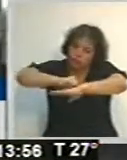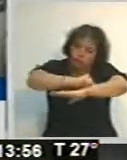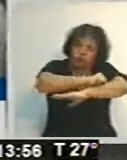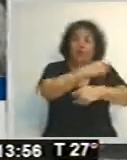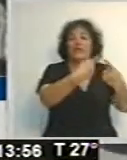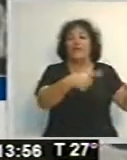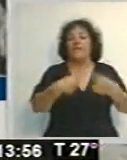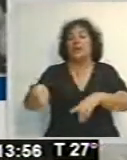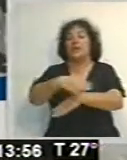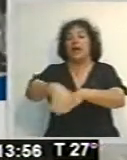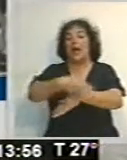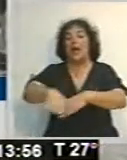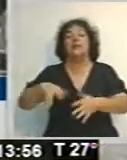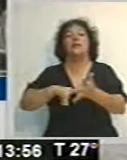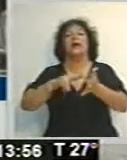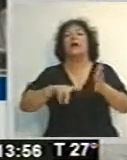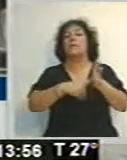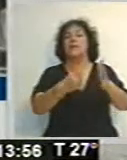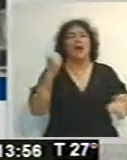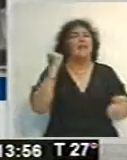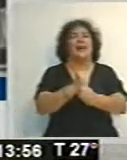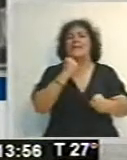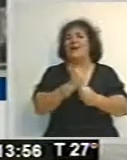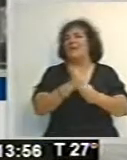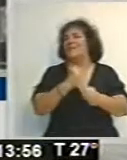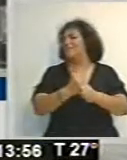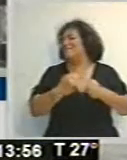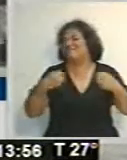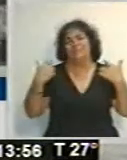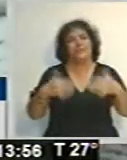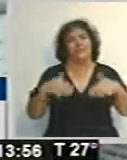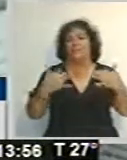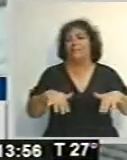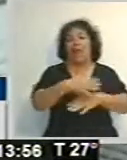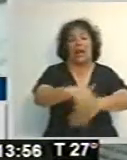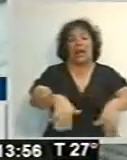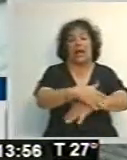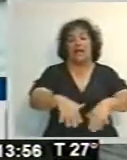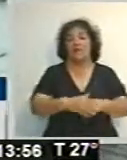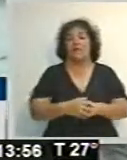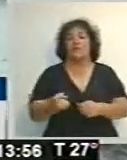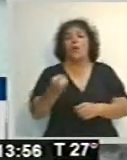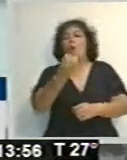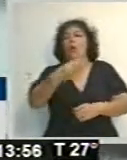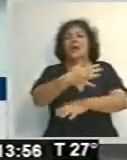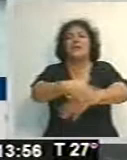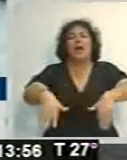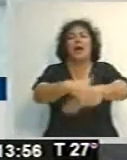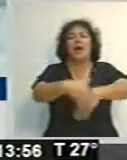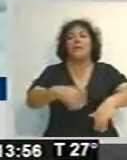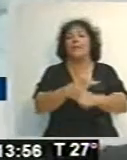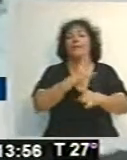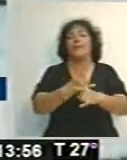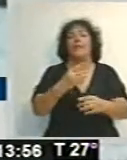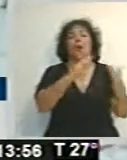cuadras de la ciudad, bueno, a full el trabajo fundamentalmente en el arreglo de las calles. ¿Qué número de cuadras, si tienen previsto, porque siempre los vecinos